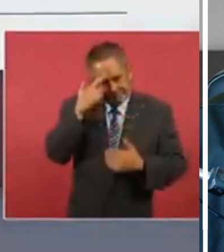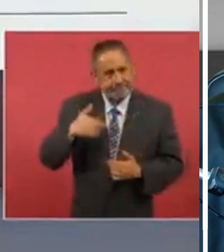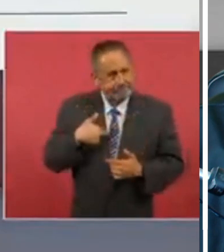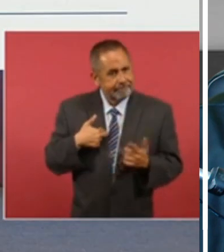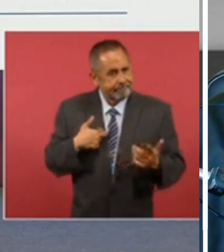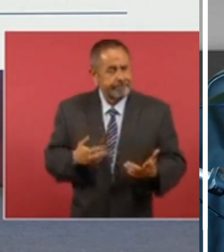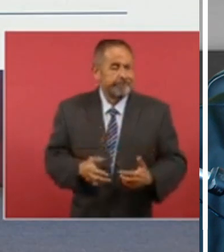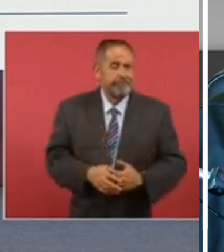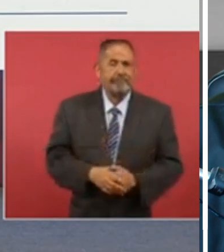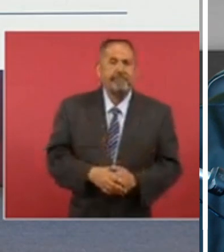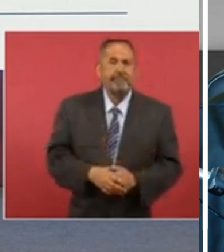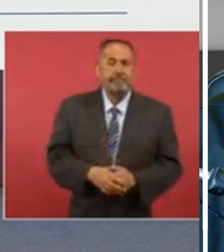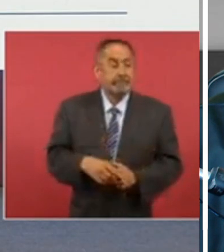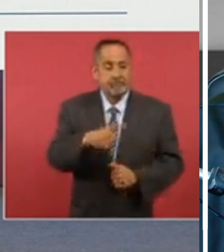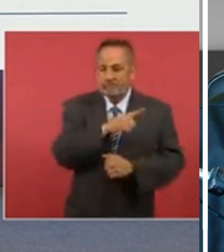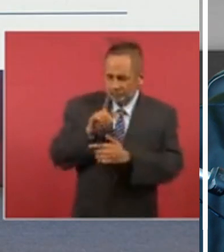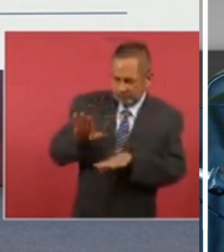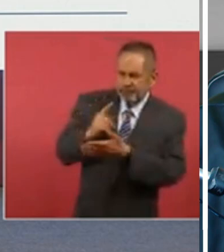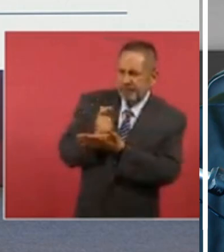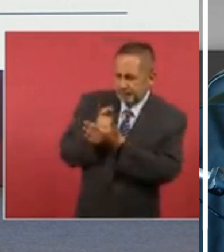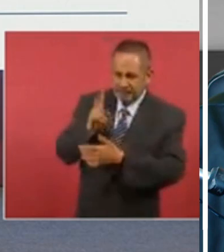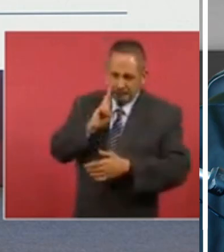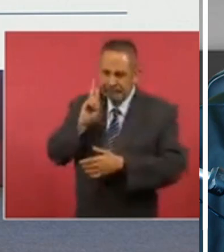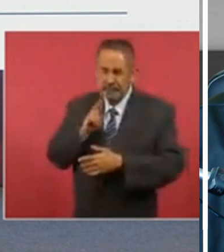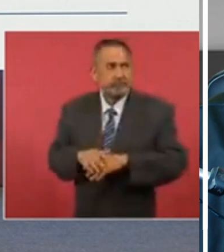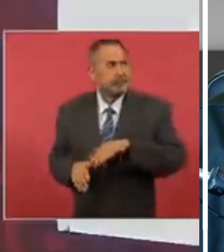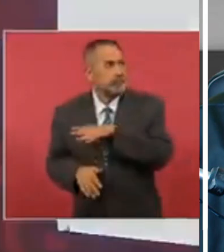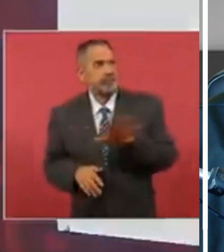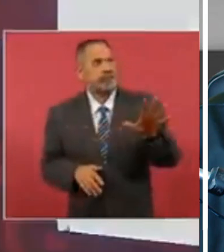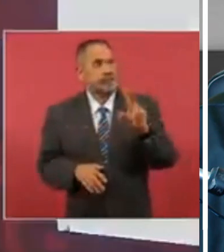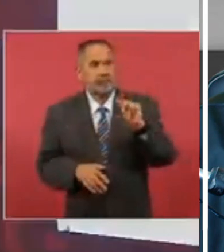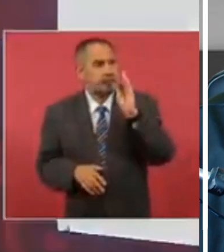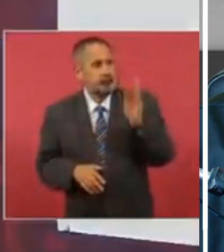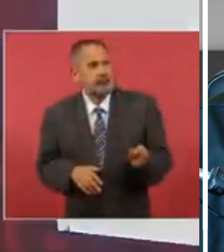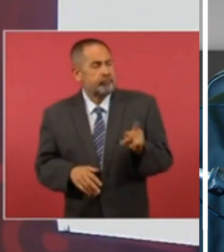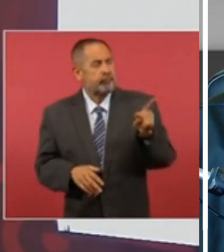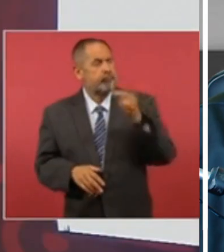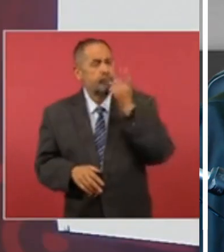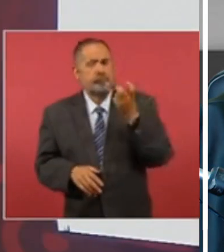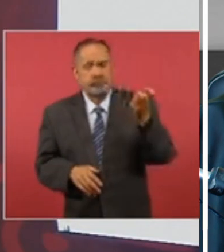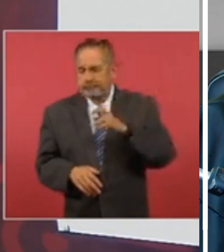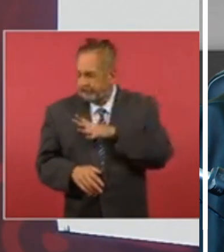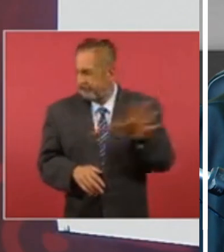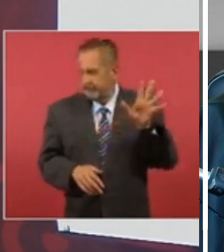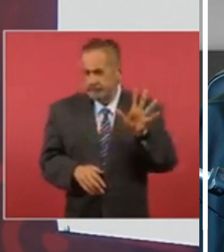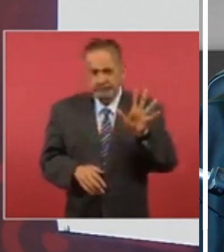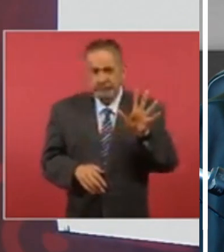esa amenaza no la aceptamos por eso hoy va a estar